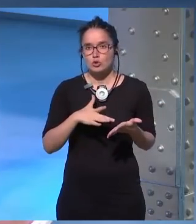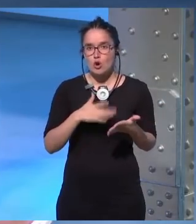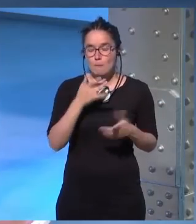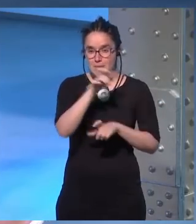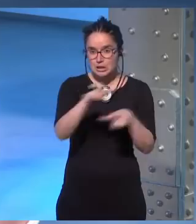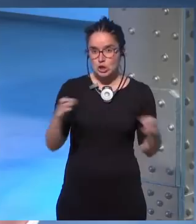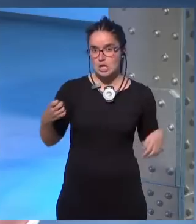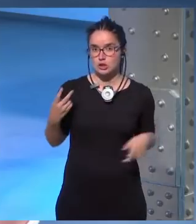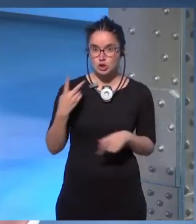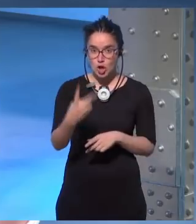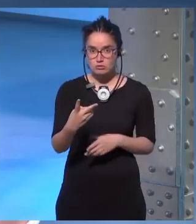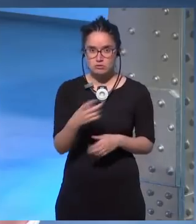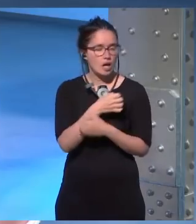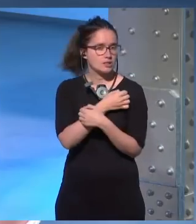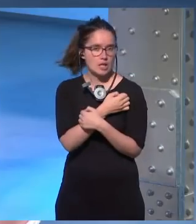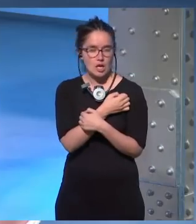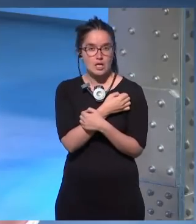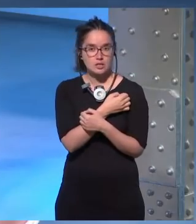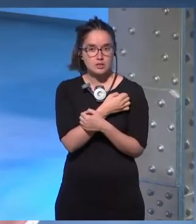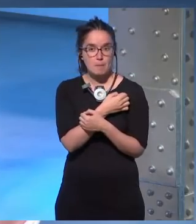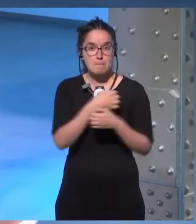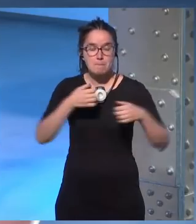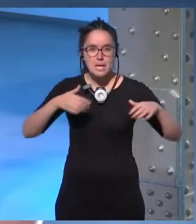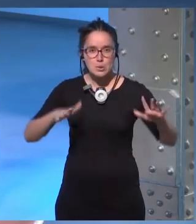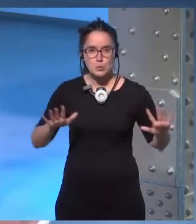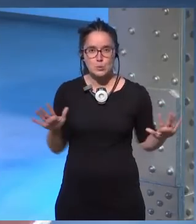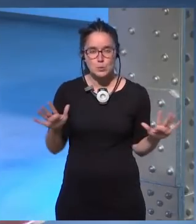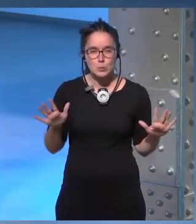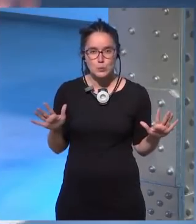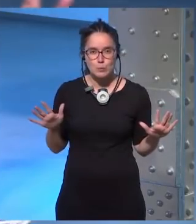como dos personas que se quieren pero son